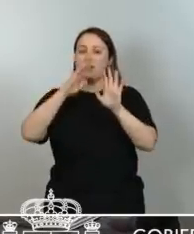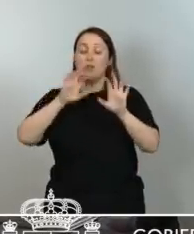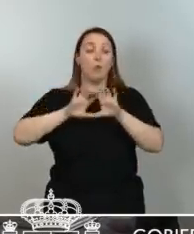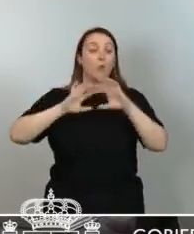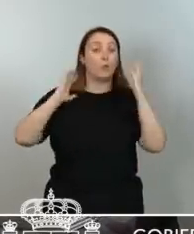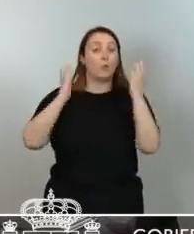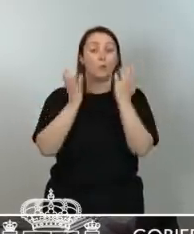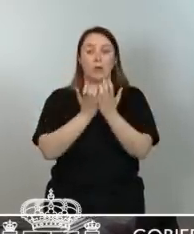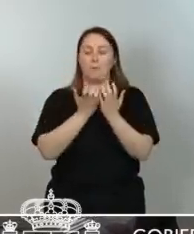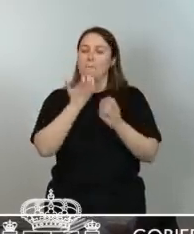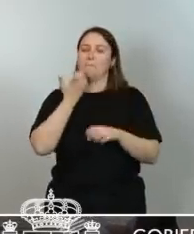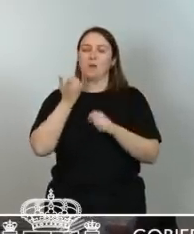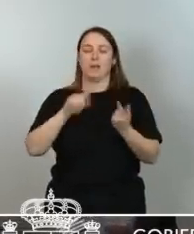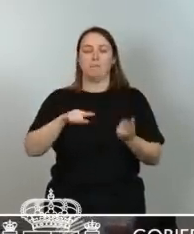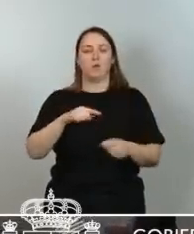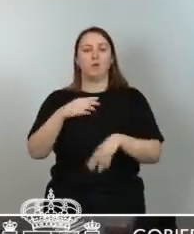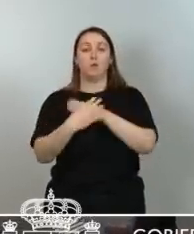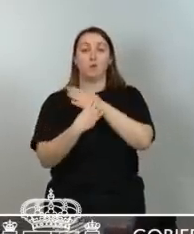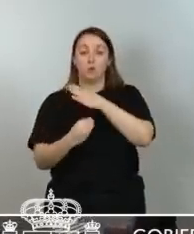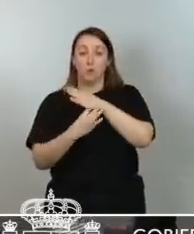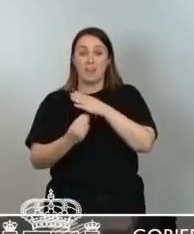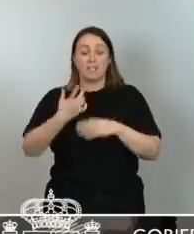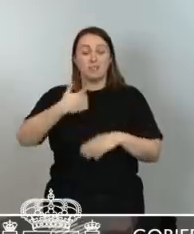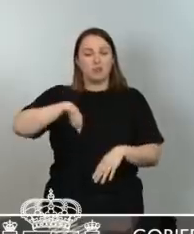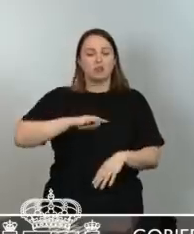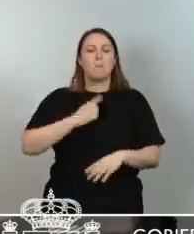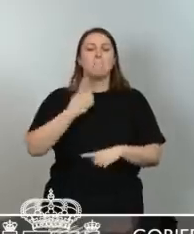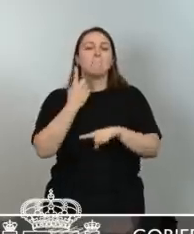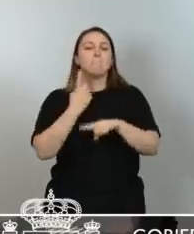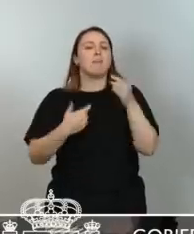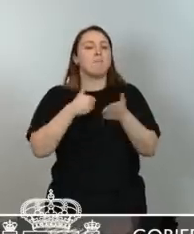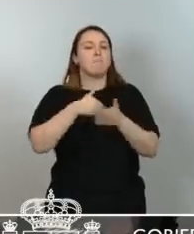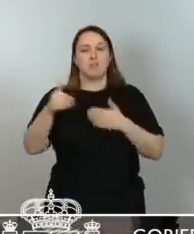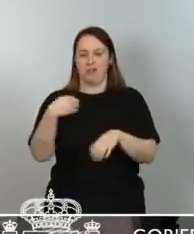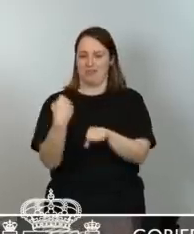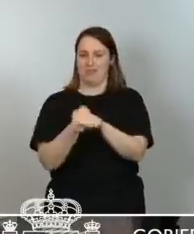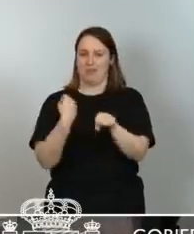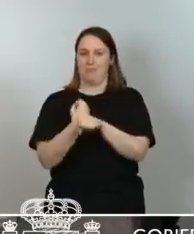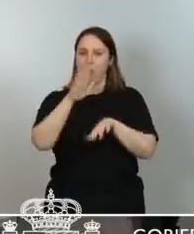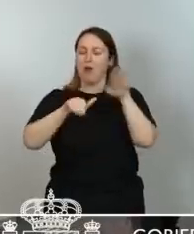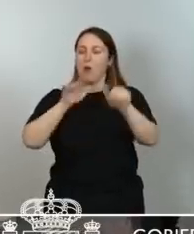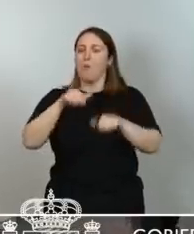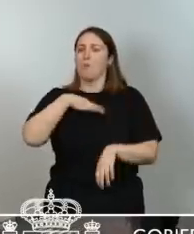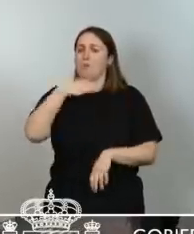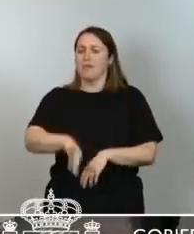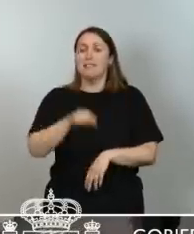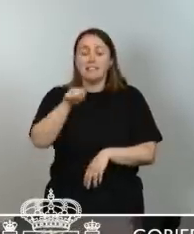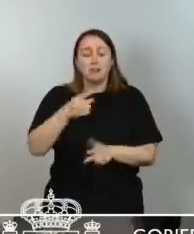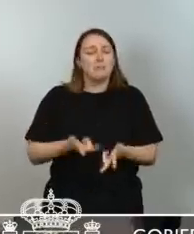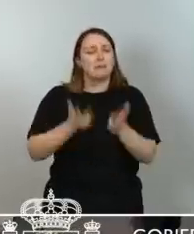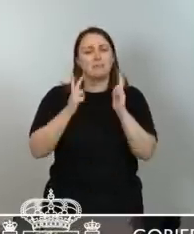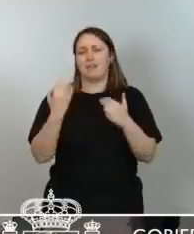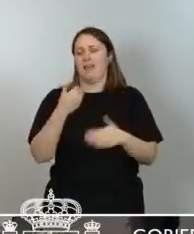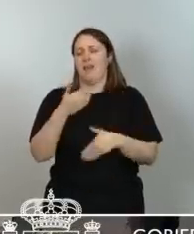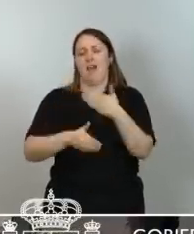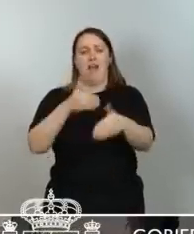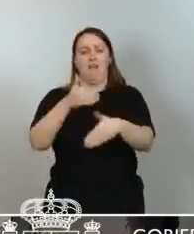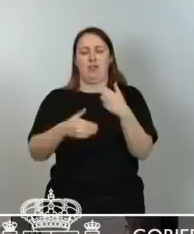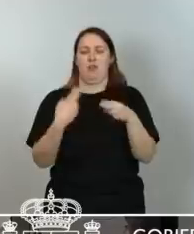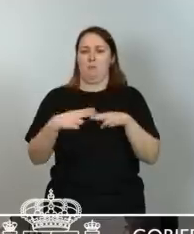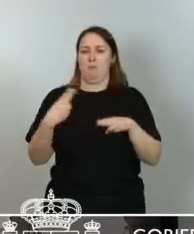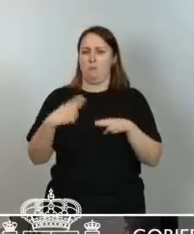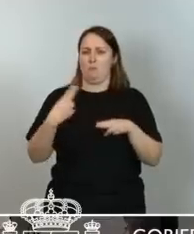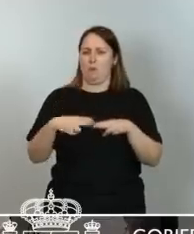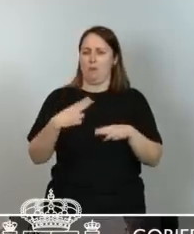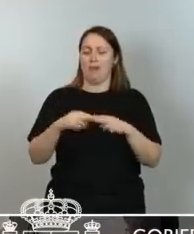crearíamos medio millón de empleos. Medio millón de empleos que nos permitirían, además, avanzar en políticas de igualdad de género,